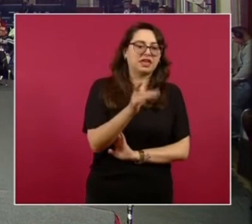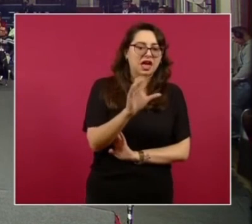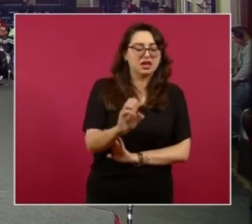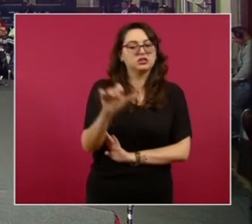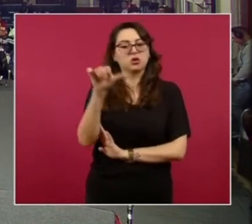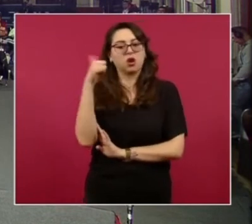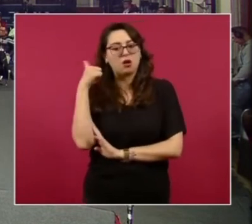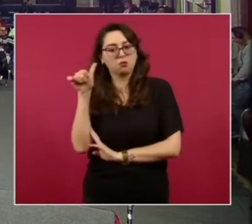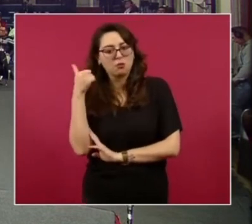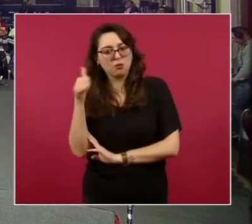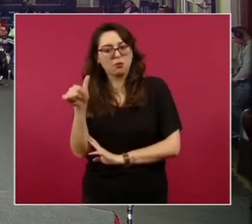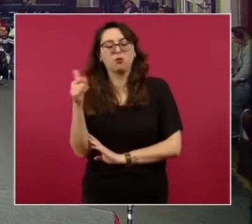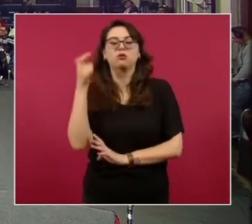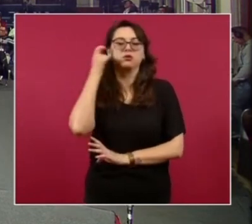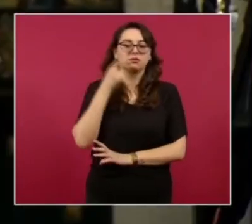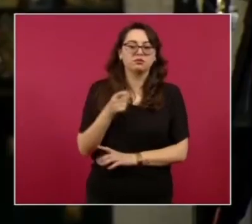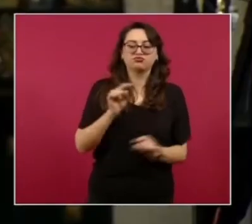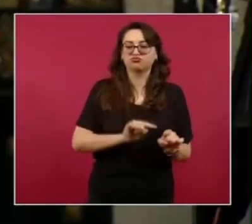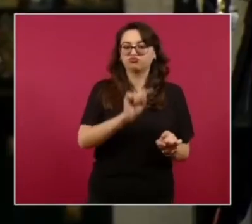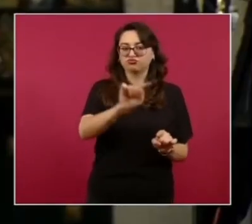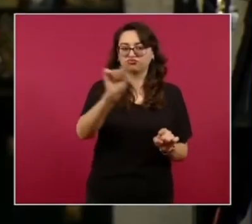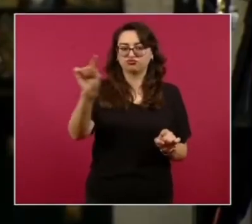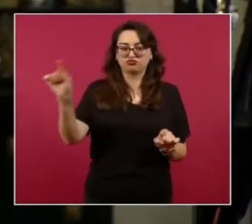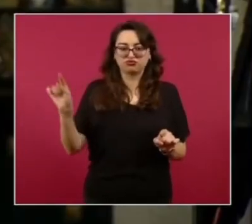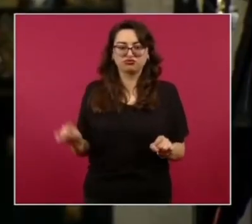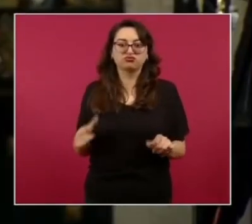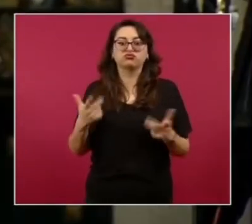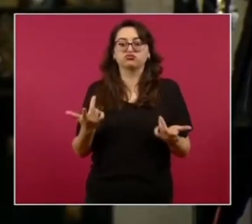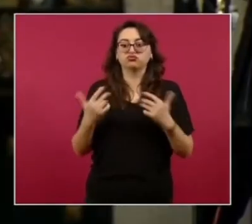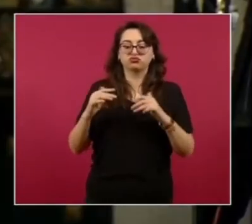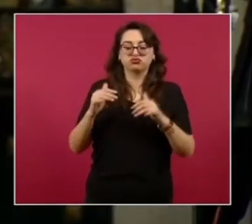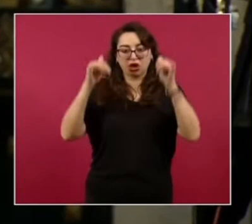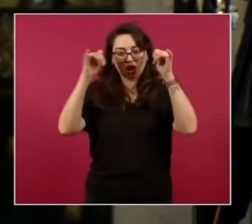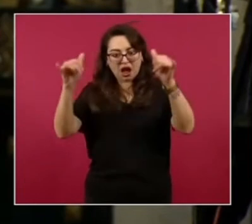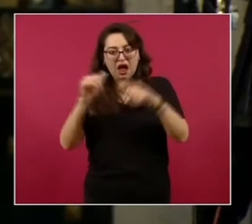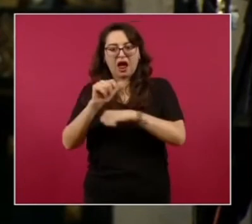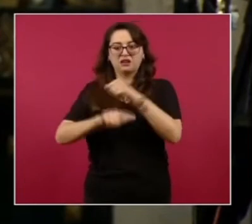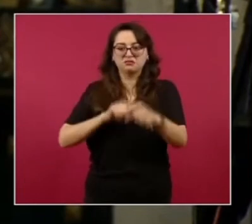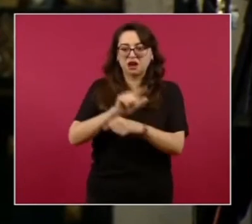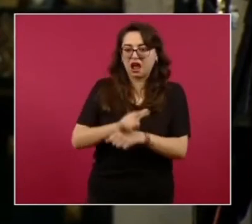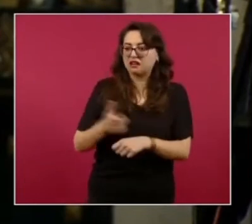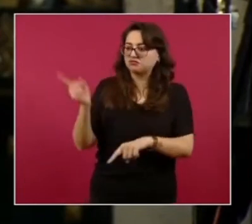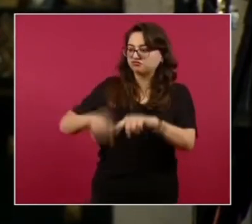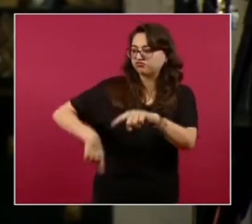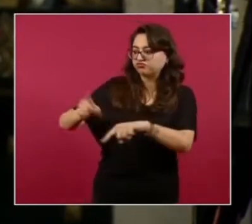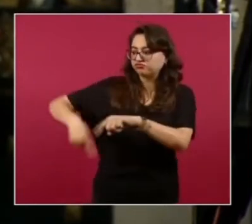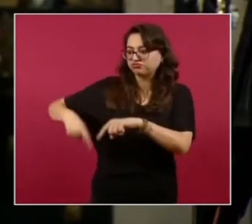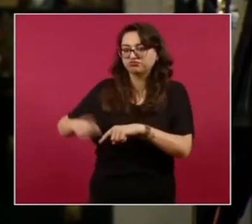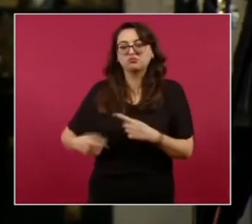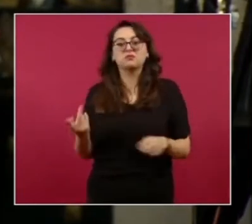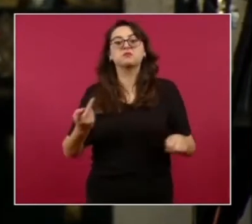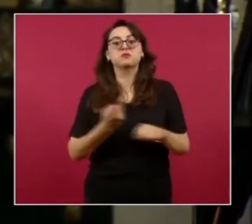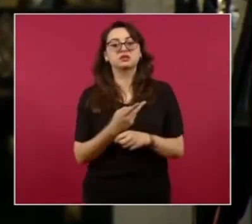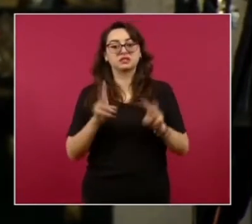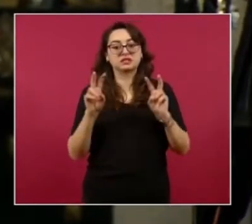señalé de esta zona, de Guerrero Incluso que les han quitado su propio ganado En fin, yo preguntarle, presidente, si han tocado